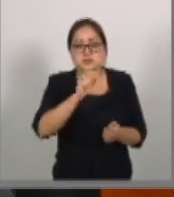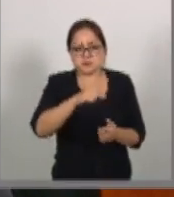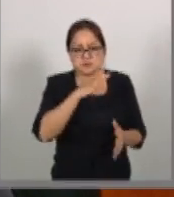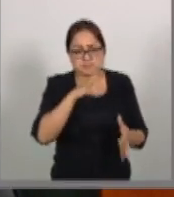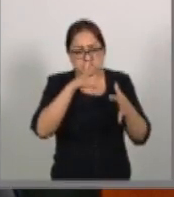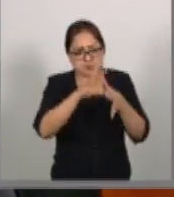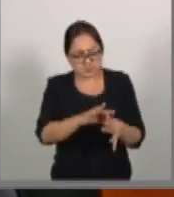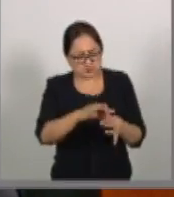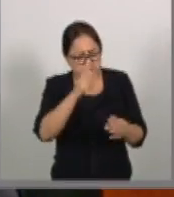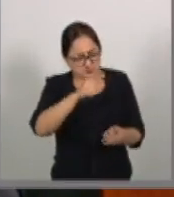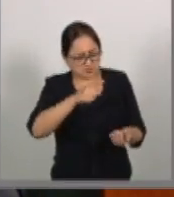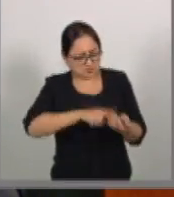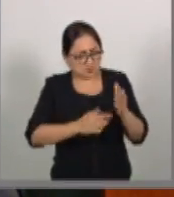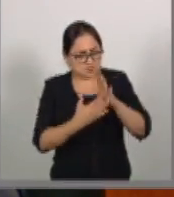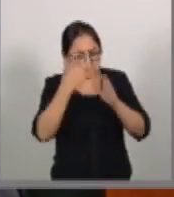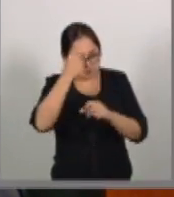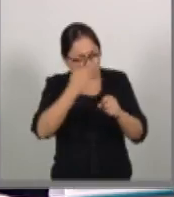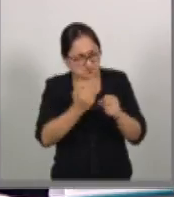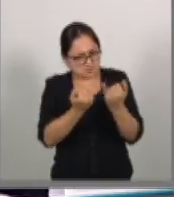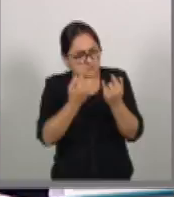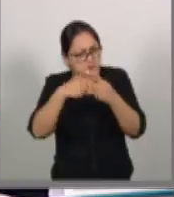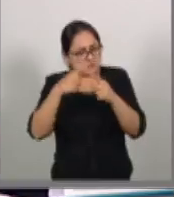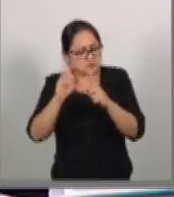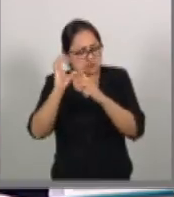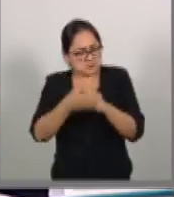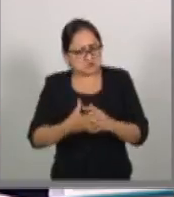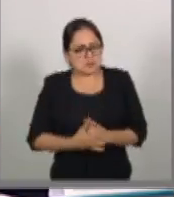mesa directiva de las distintas comisiones. Gracias, senador Encinas. Senador Sánchez.